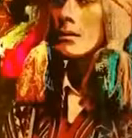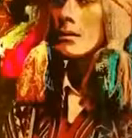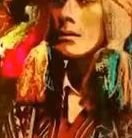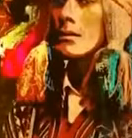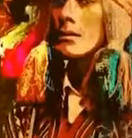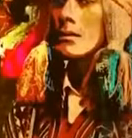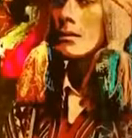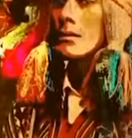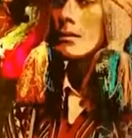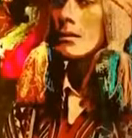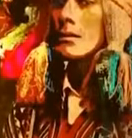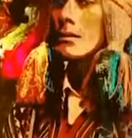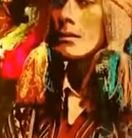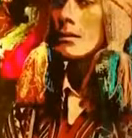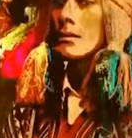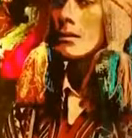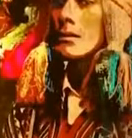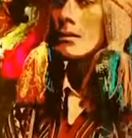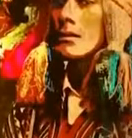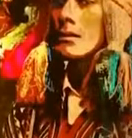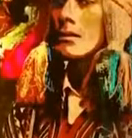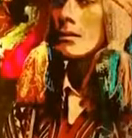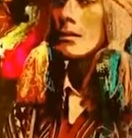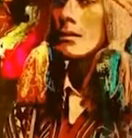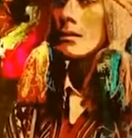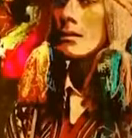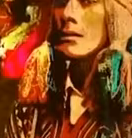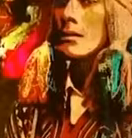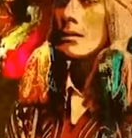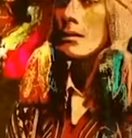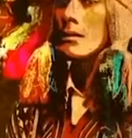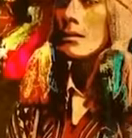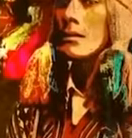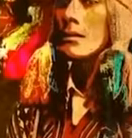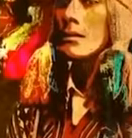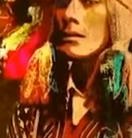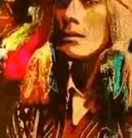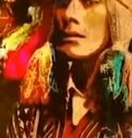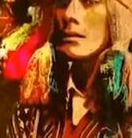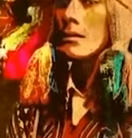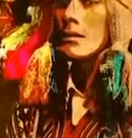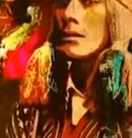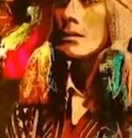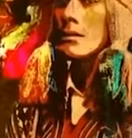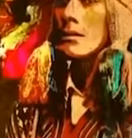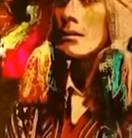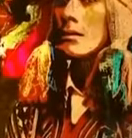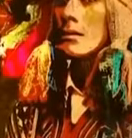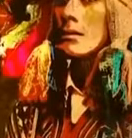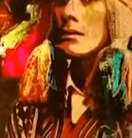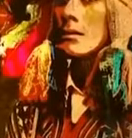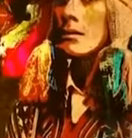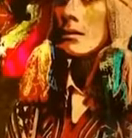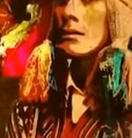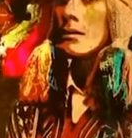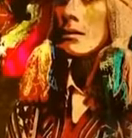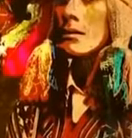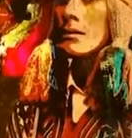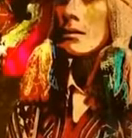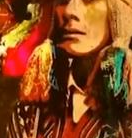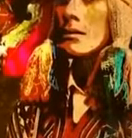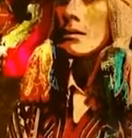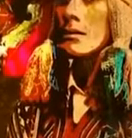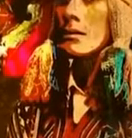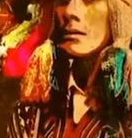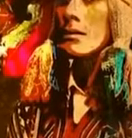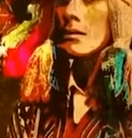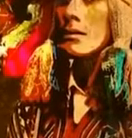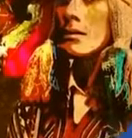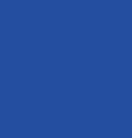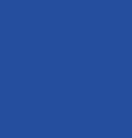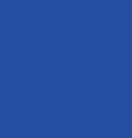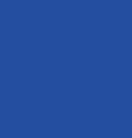Volvemos con los chipiboconigos y con algunas lenguas que se encuentran en peligro de extinción.